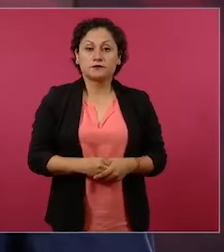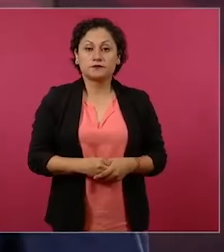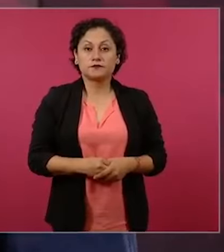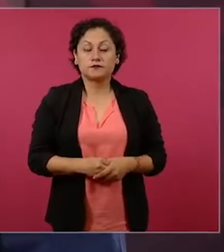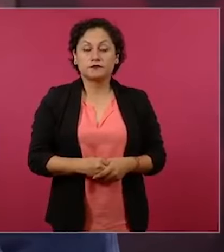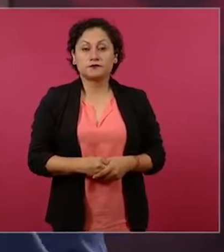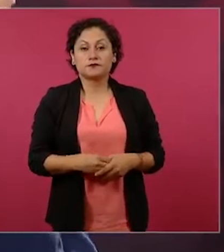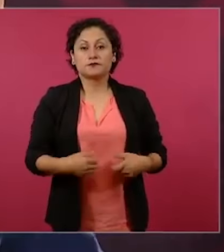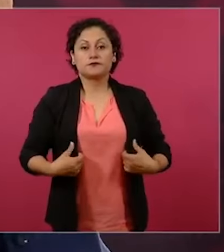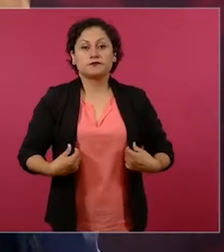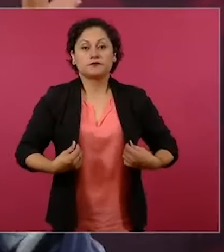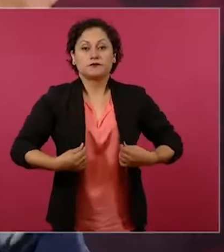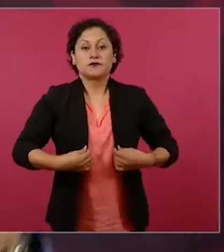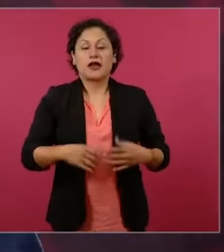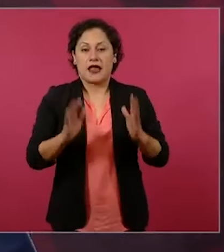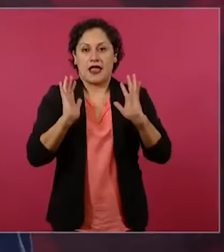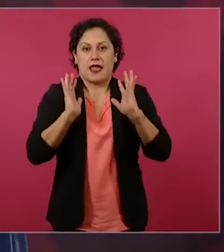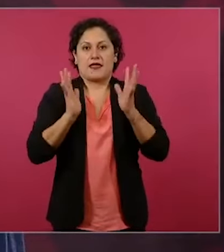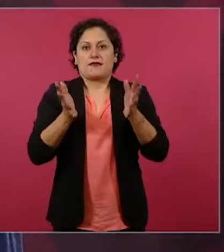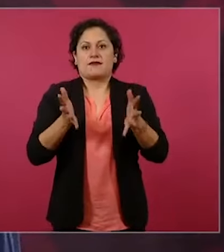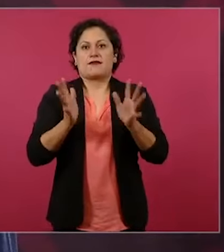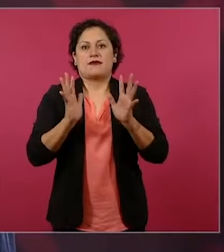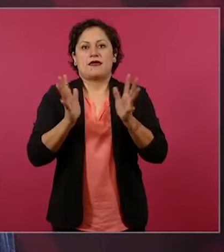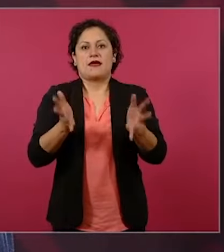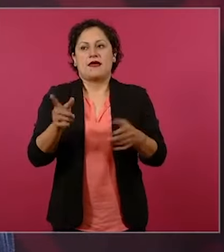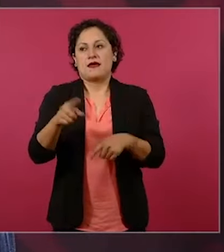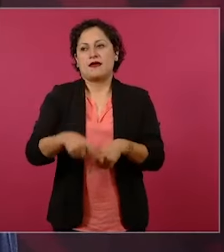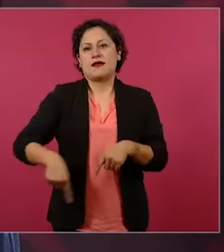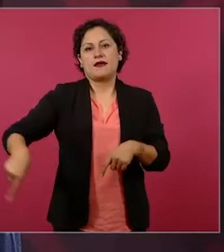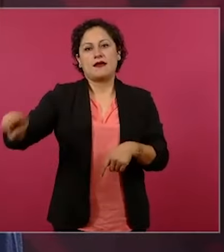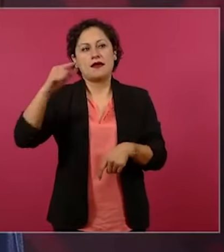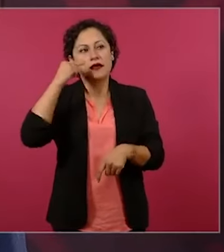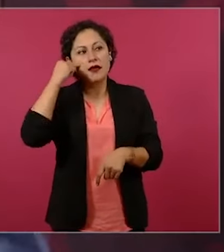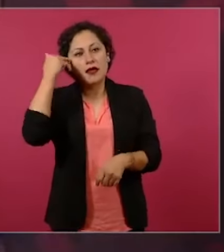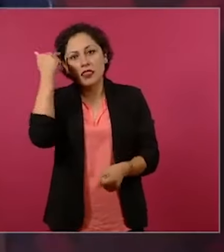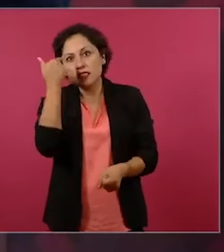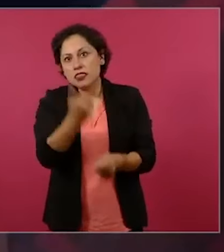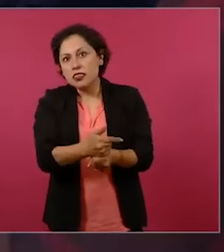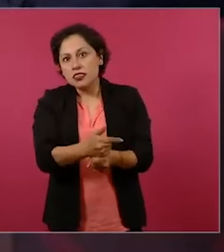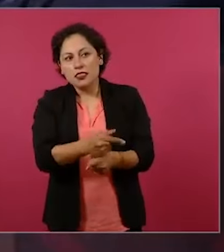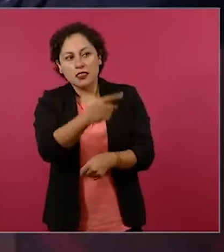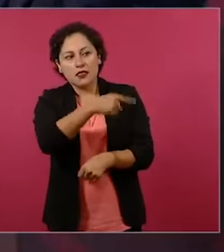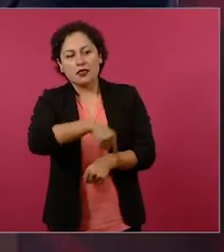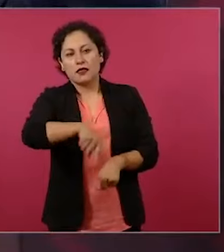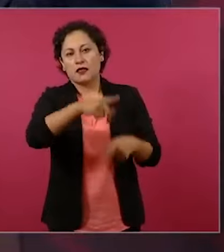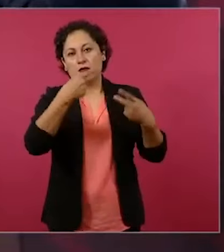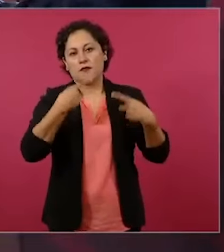haya puesto al descubierto el clasismo